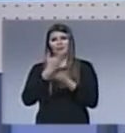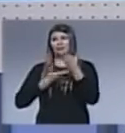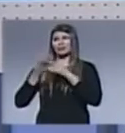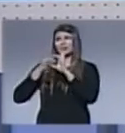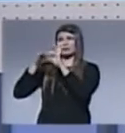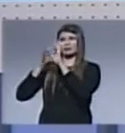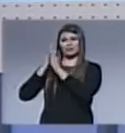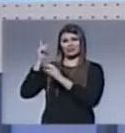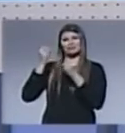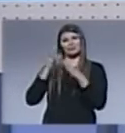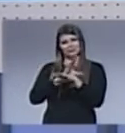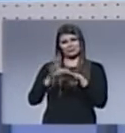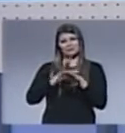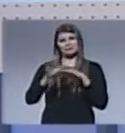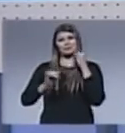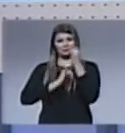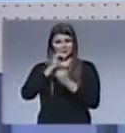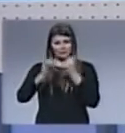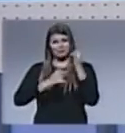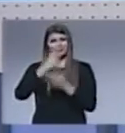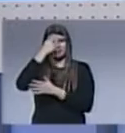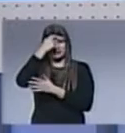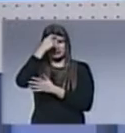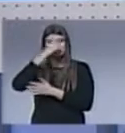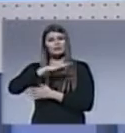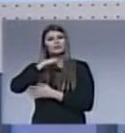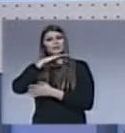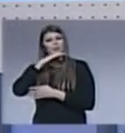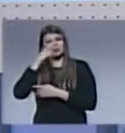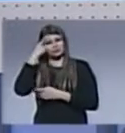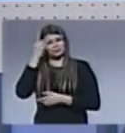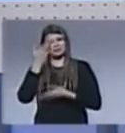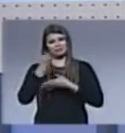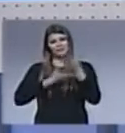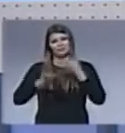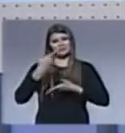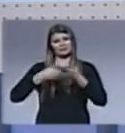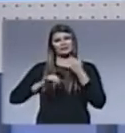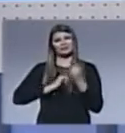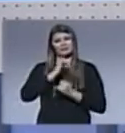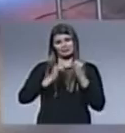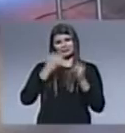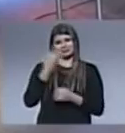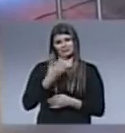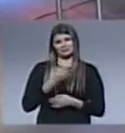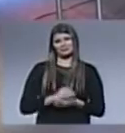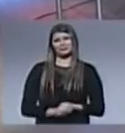Dios así que quédate con nosotros en Noticiero Cristiano porque tenemos todavía mucho más para compartir aquí con más Noticia Viva